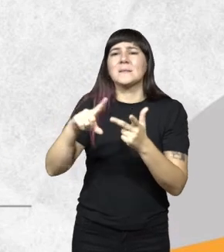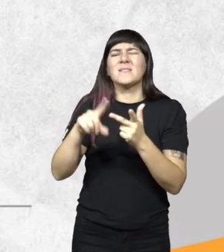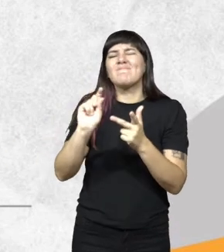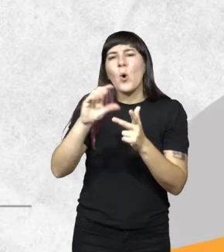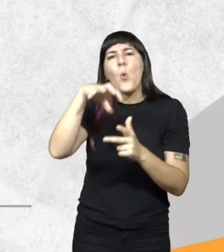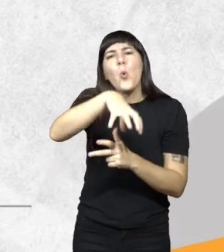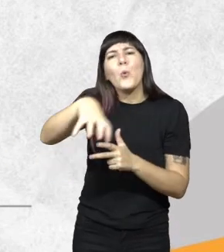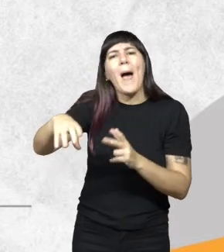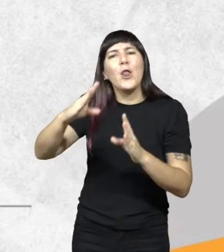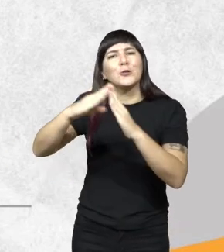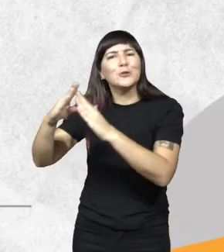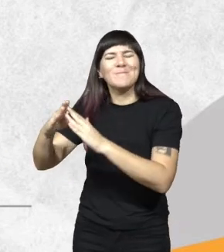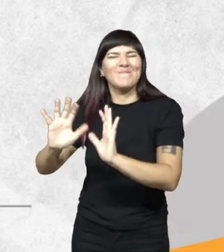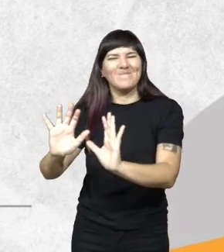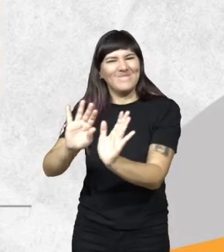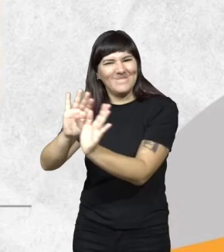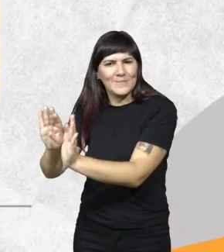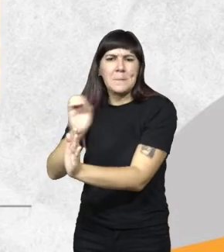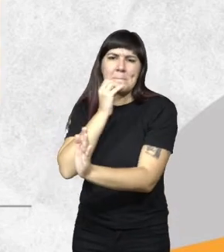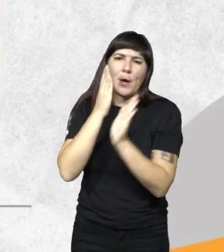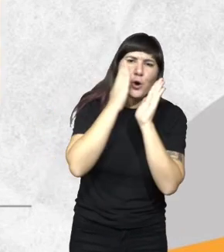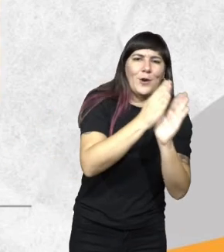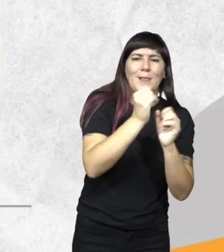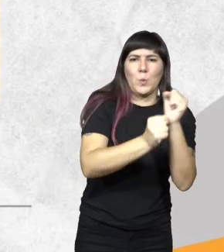urbano porque vamos a hacer más alusión a las otras fracciones.